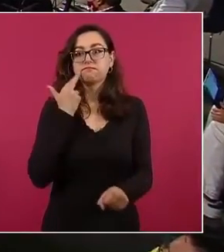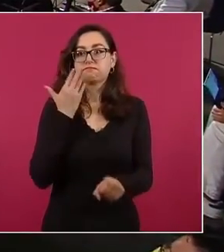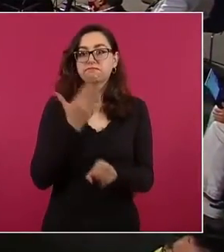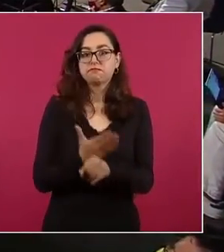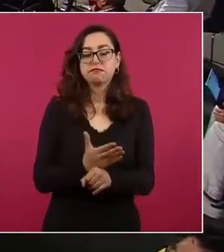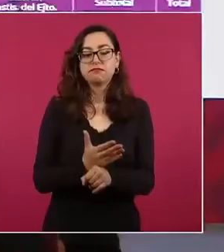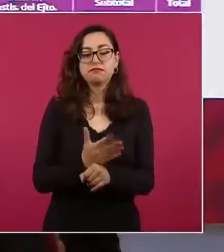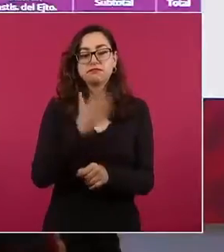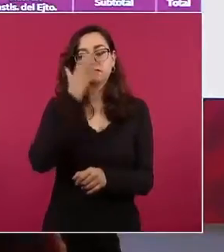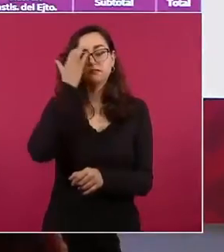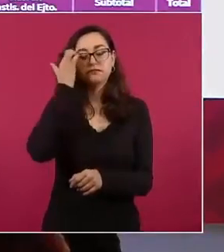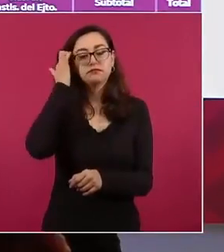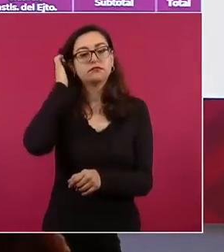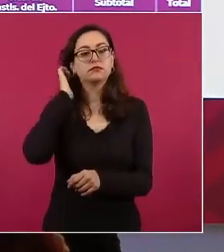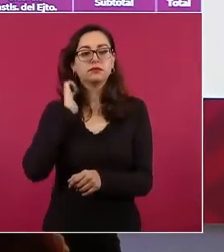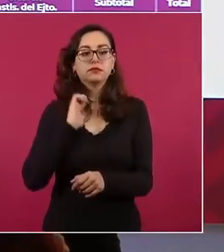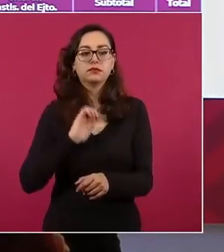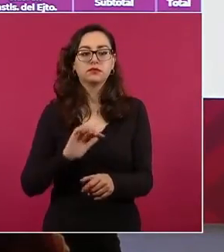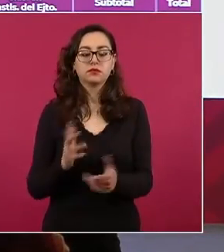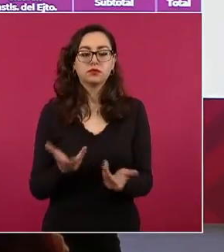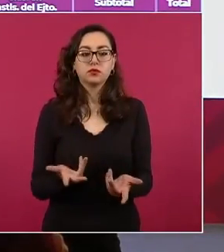queremos que quede